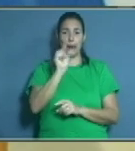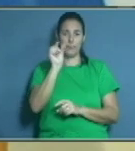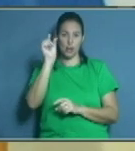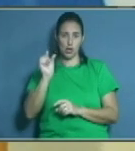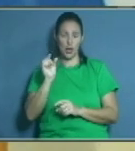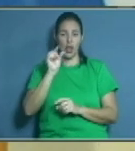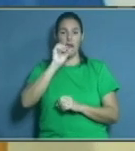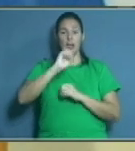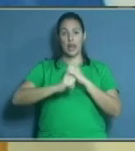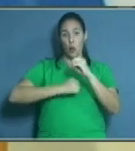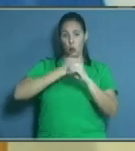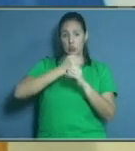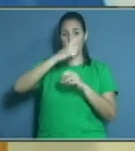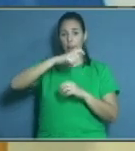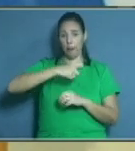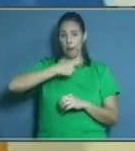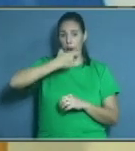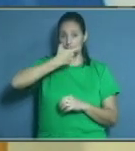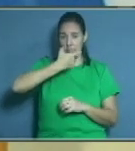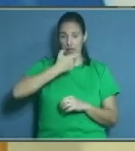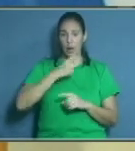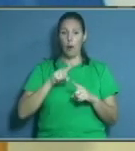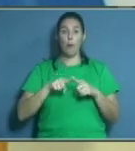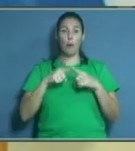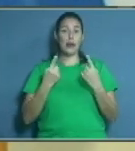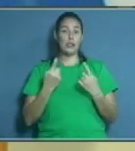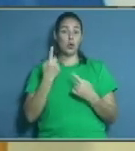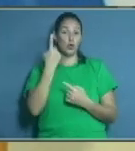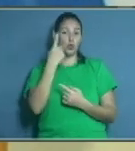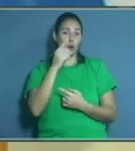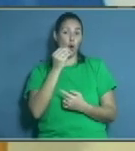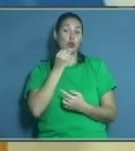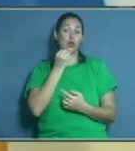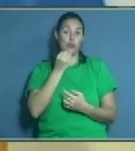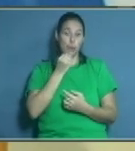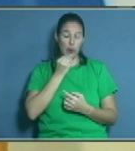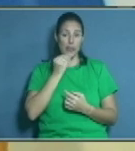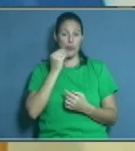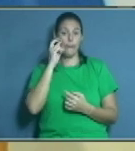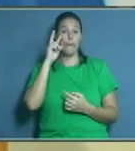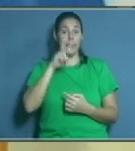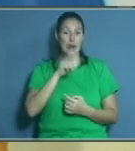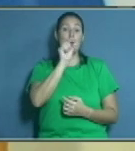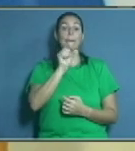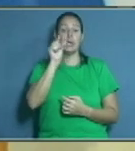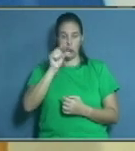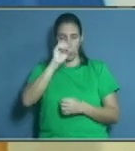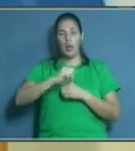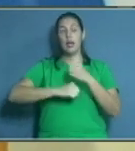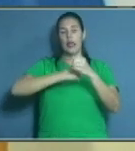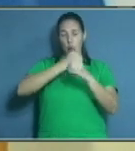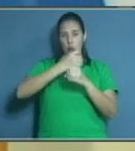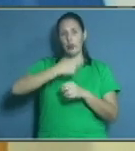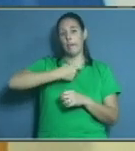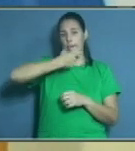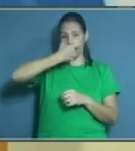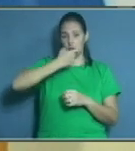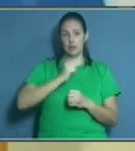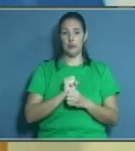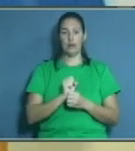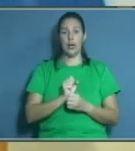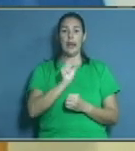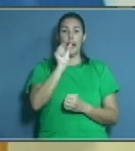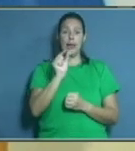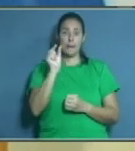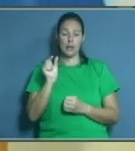por prótesis. Por tanto, solo es posible su existencia en pacientes portadores de prótesis. En el adulto mayor, por